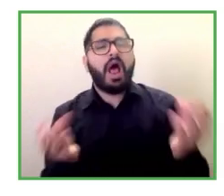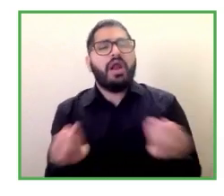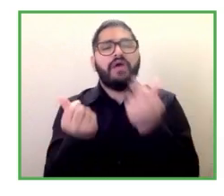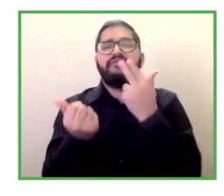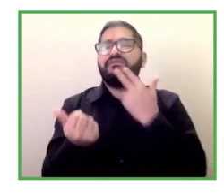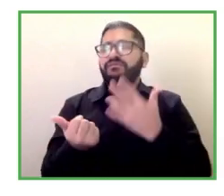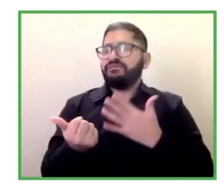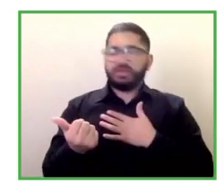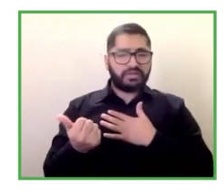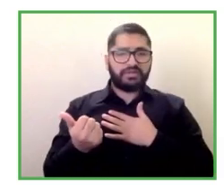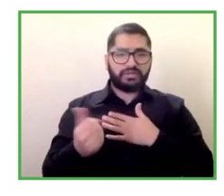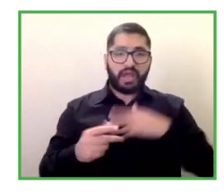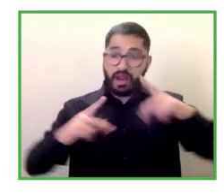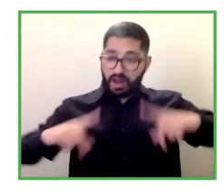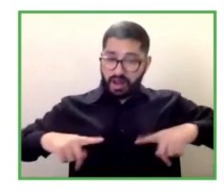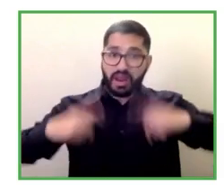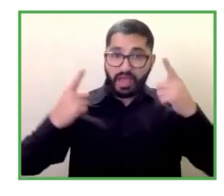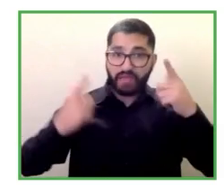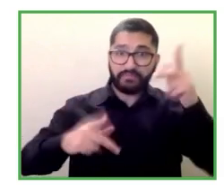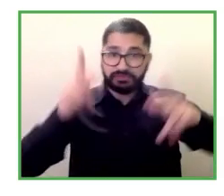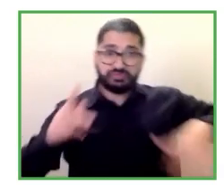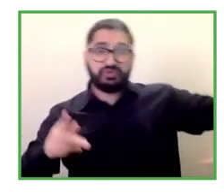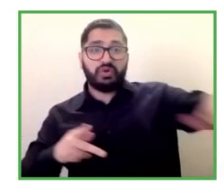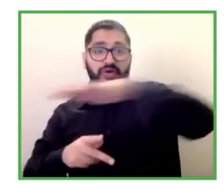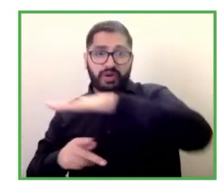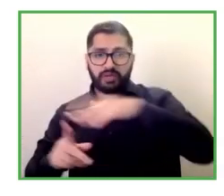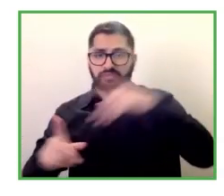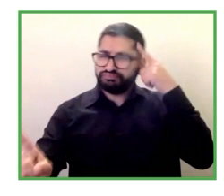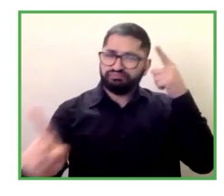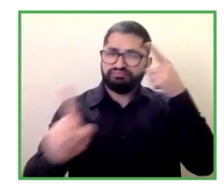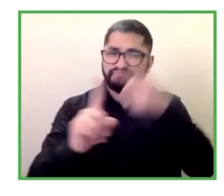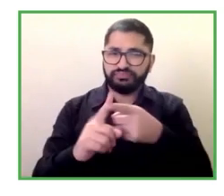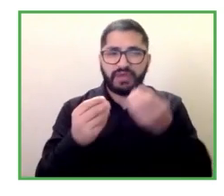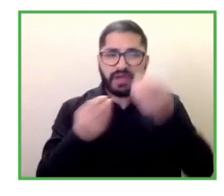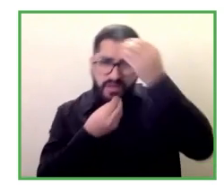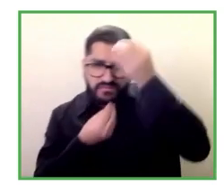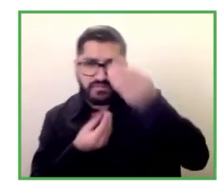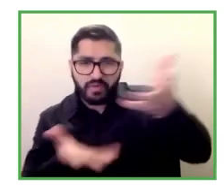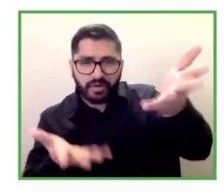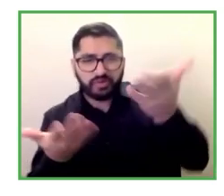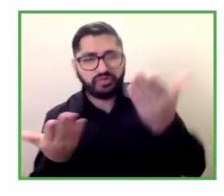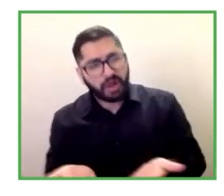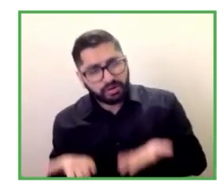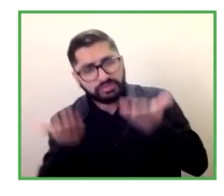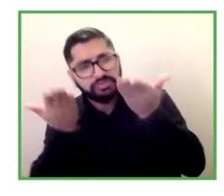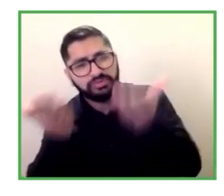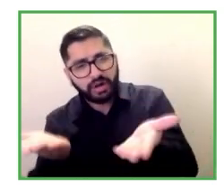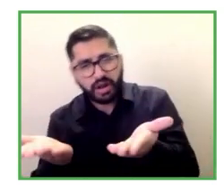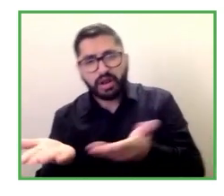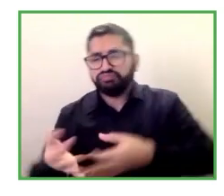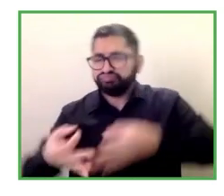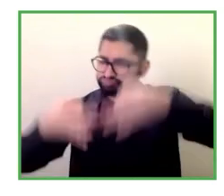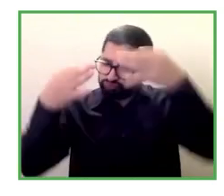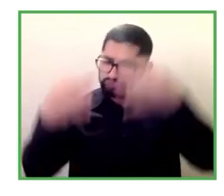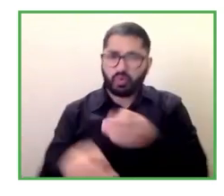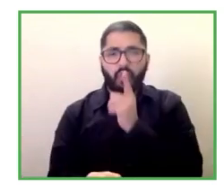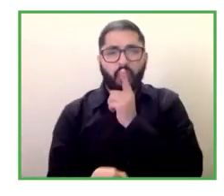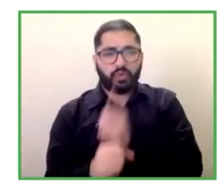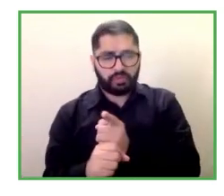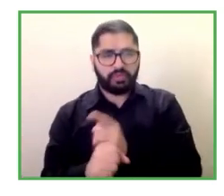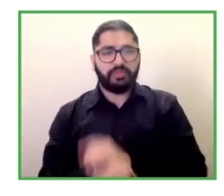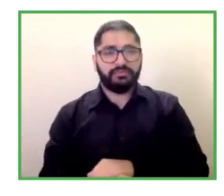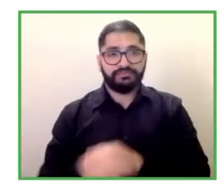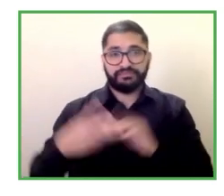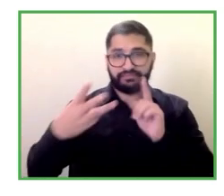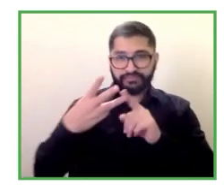detecta tendencias que da datos y que aporta realidades y al mismo tiempo el esfuerzo también de un gobierno en España que